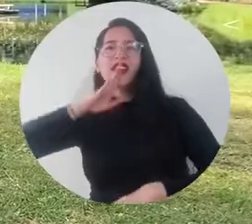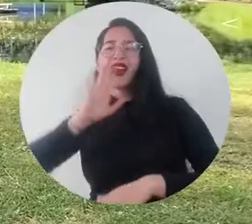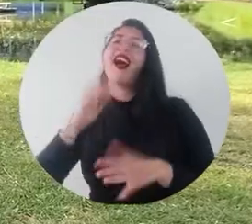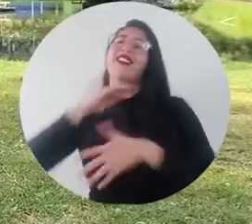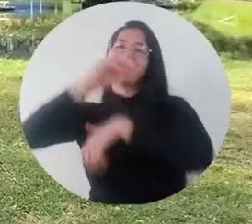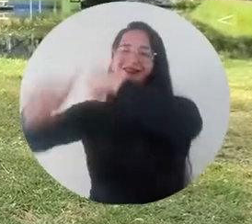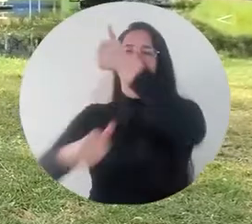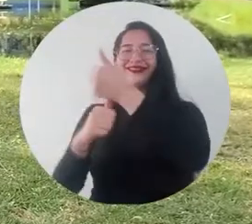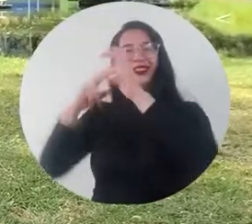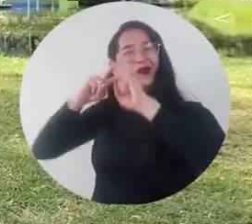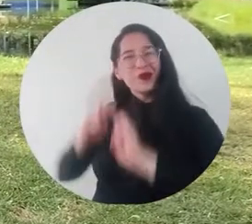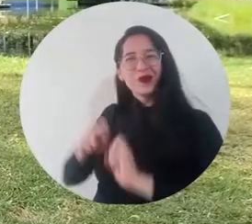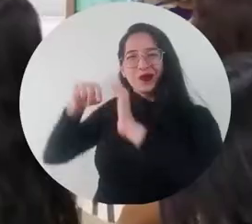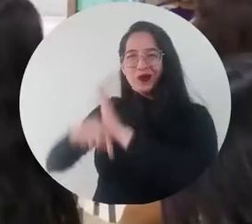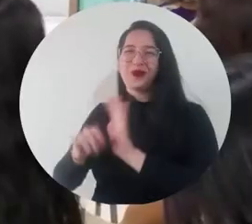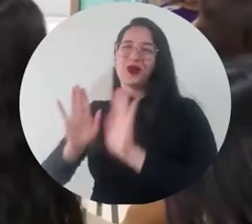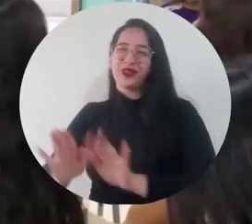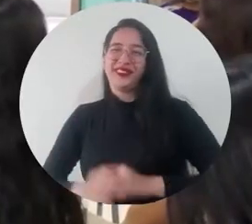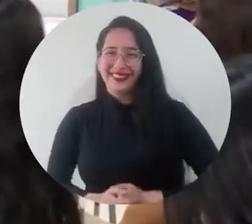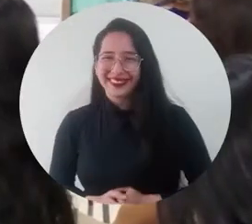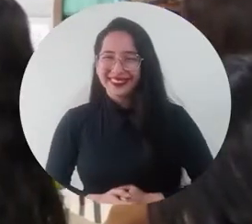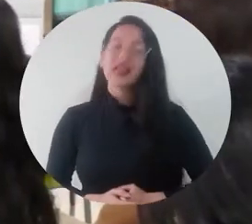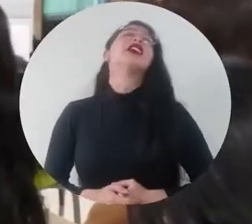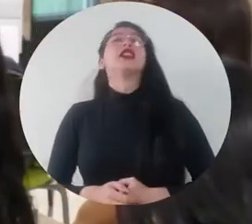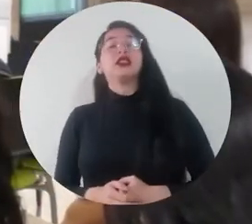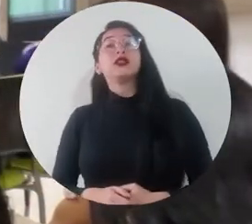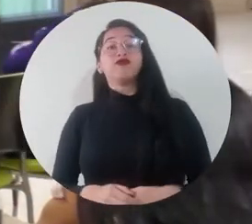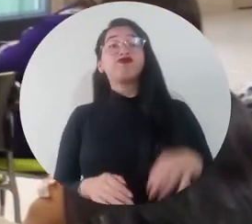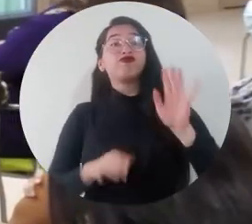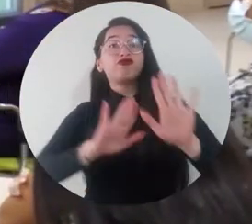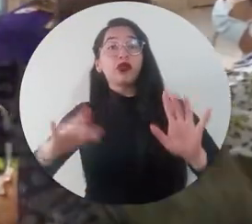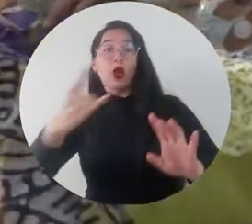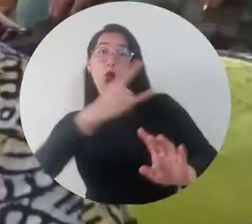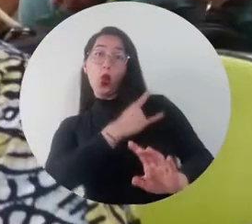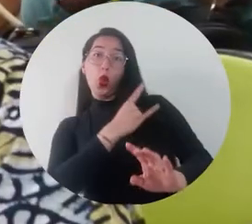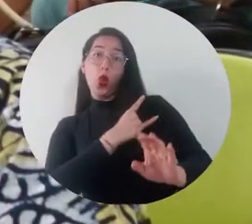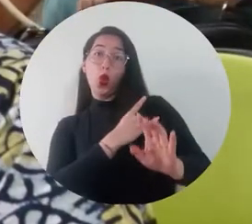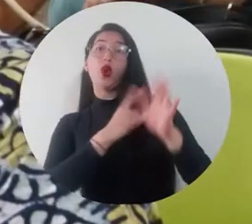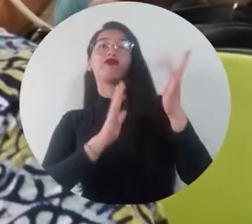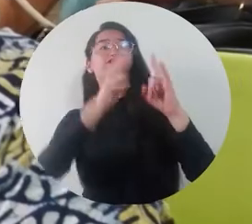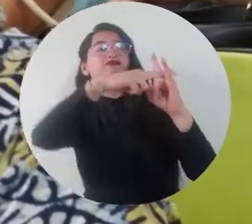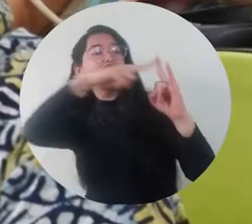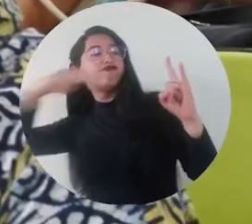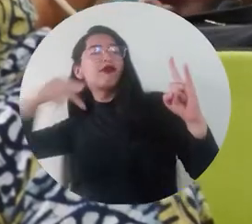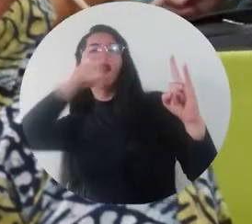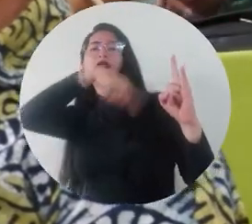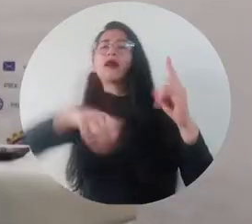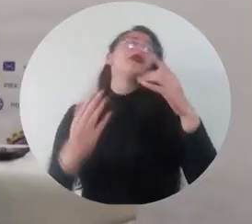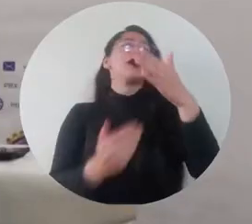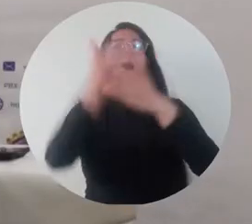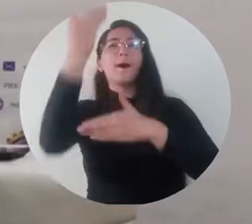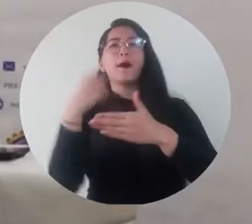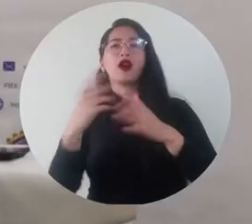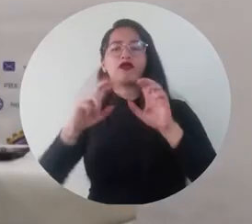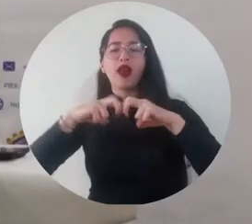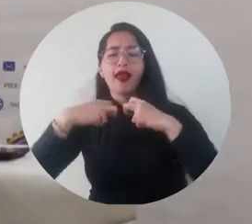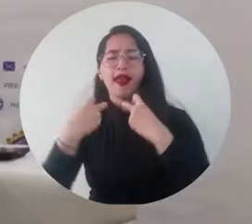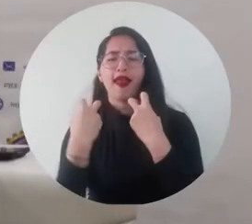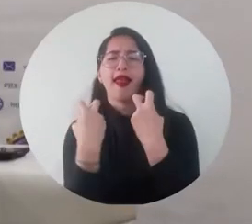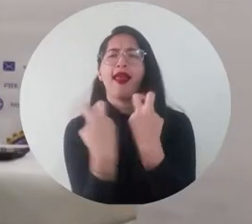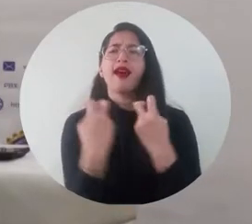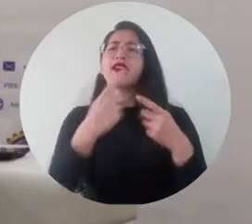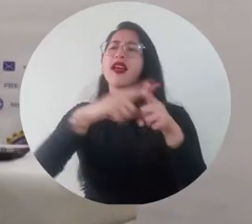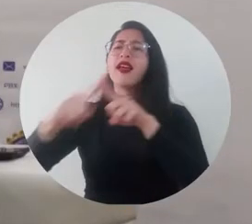Vicerrectoría de Investigación Enlazando a las comunidades pesqueras con la academia y las entidades del sector la Universidad del